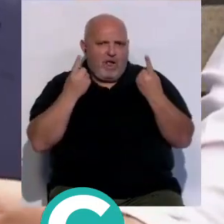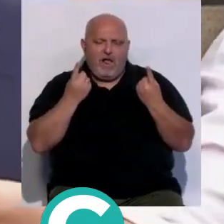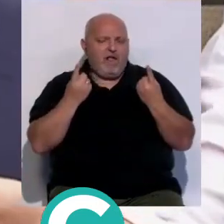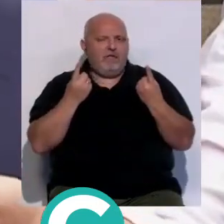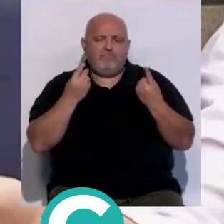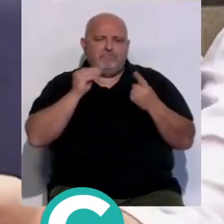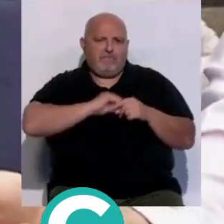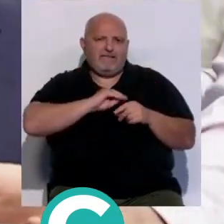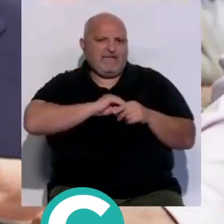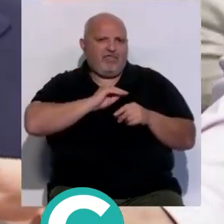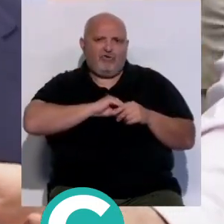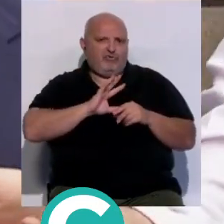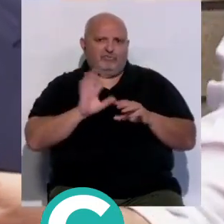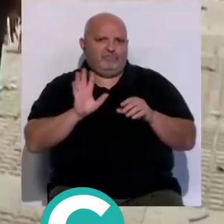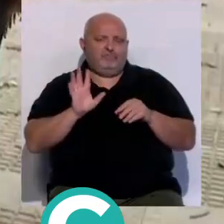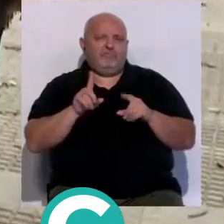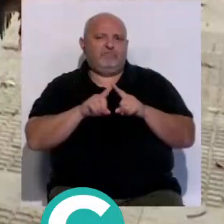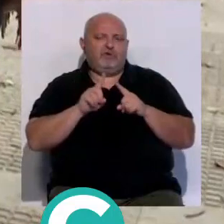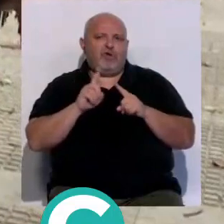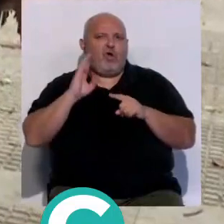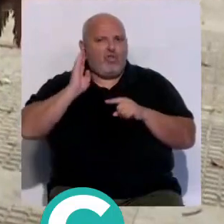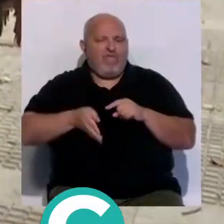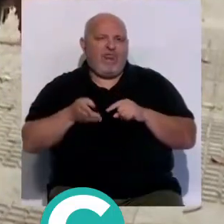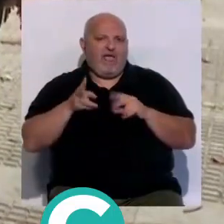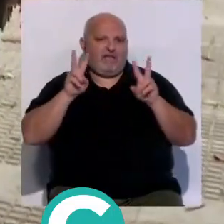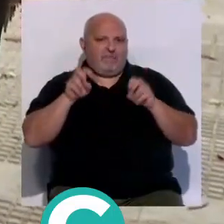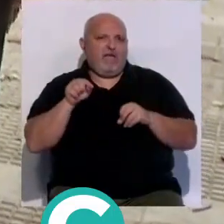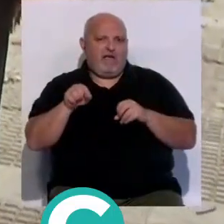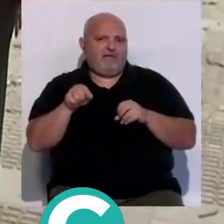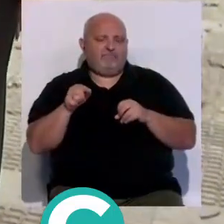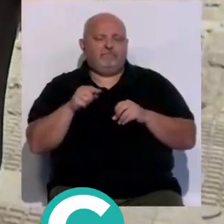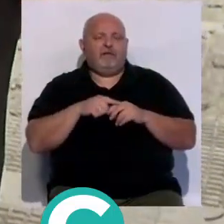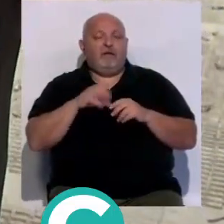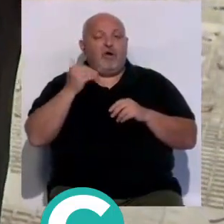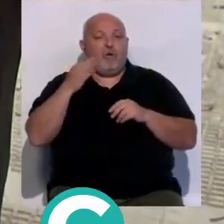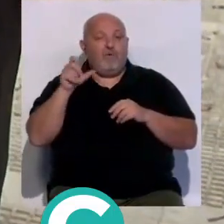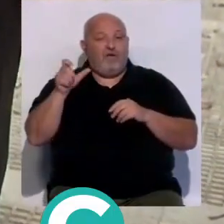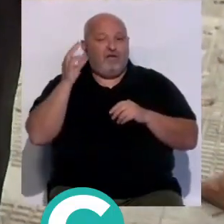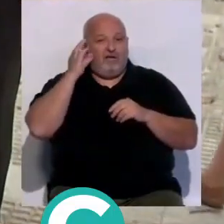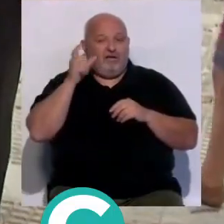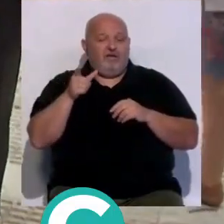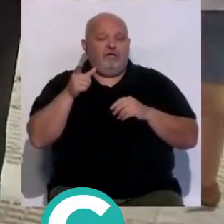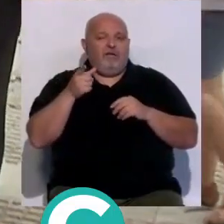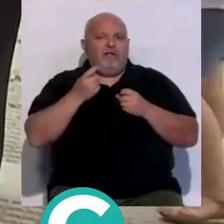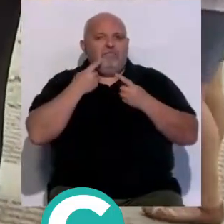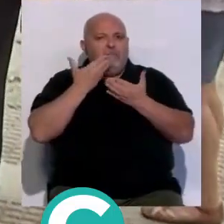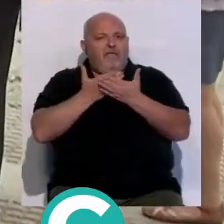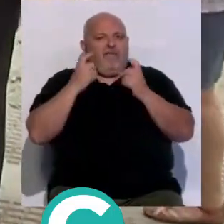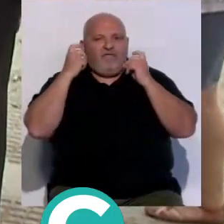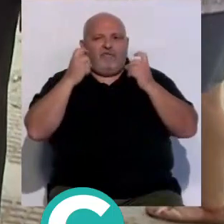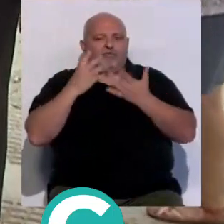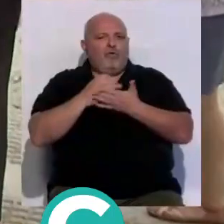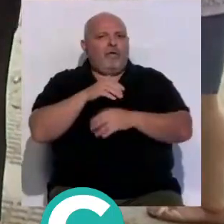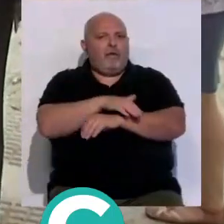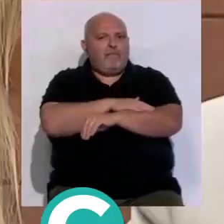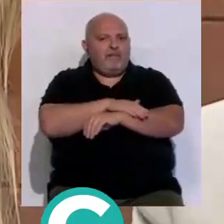demasiado para no condenarlo enérgicamente Colombo ha pedido todos los esfuerzos desde las instituciones